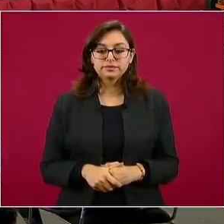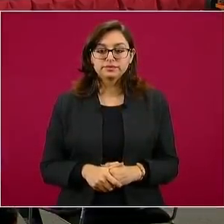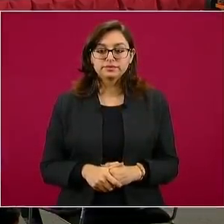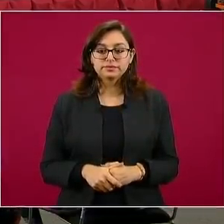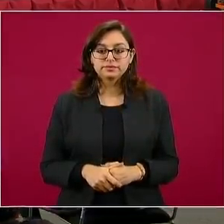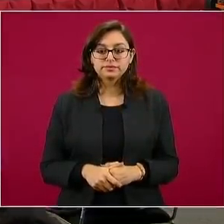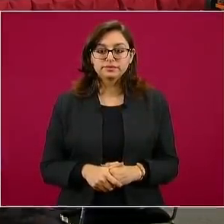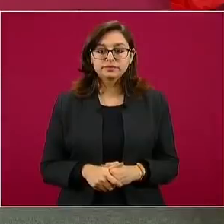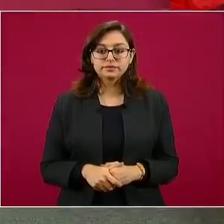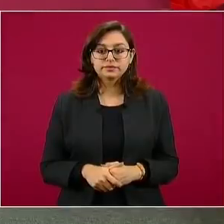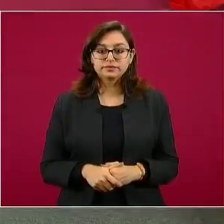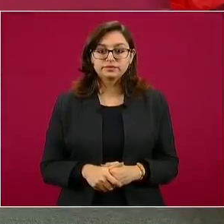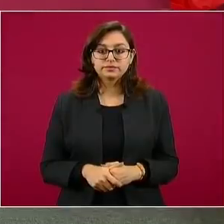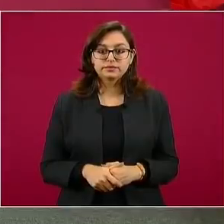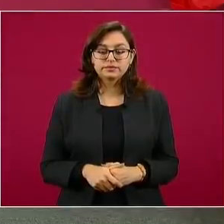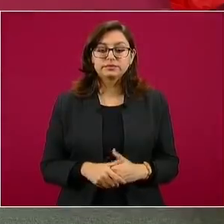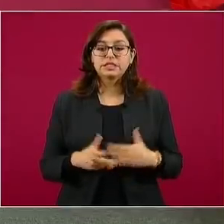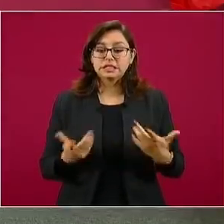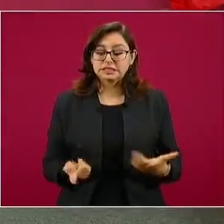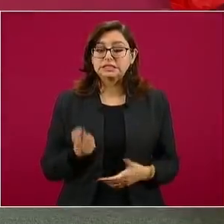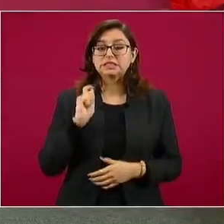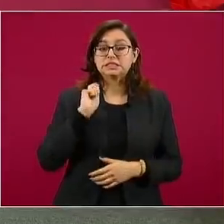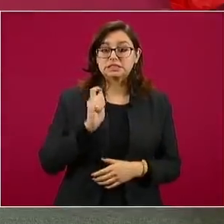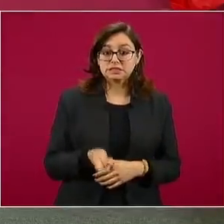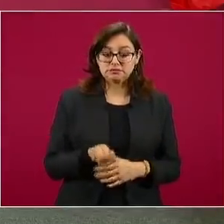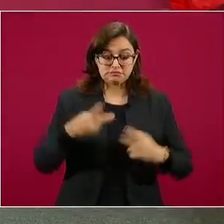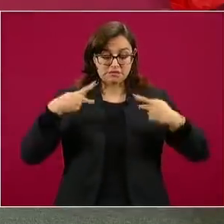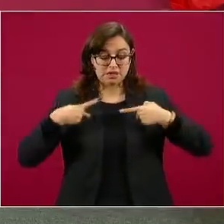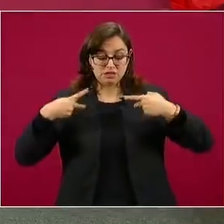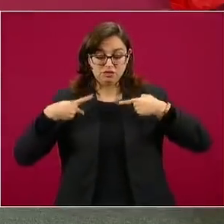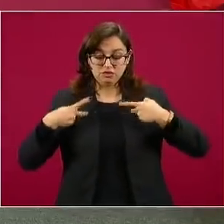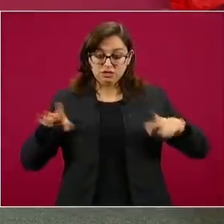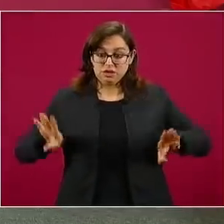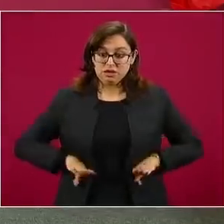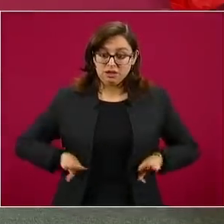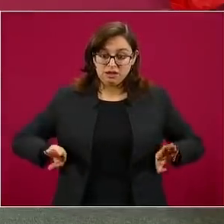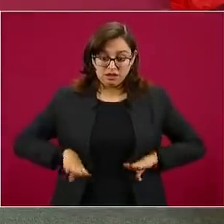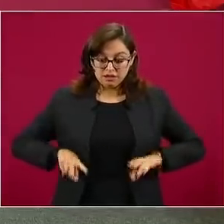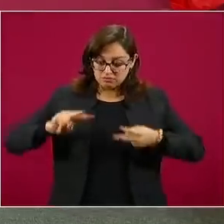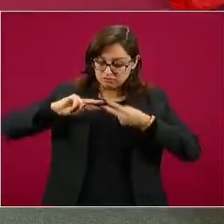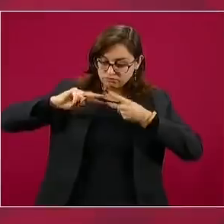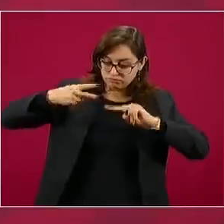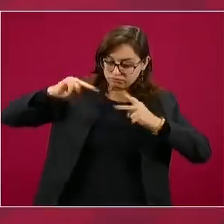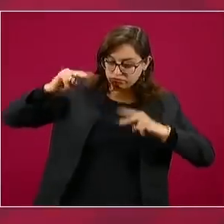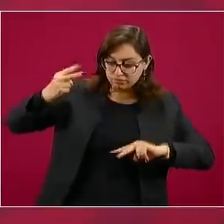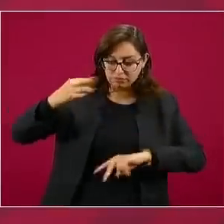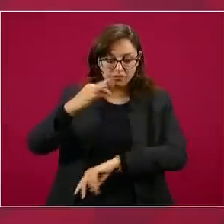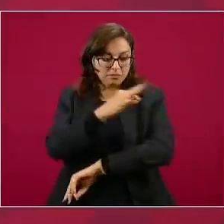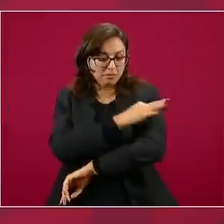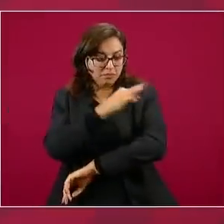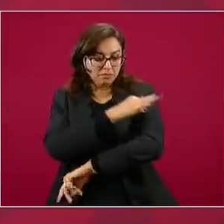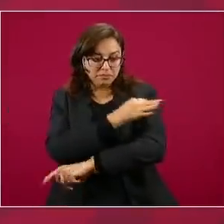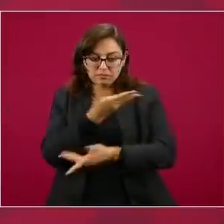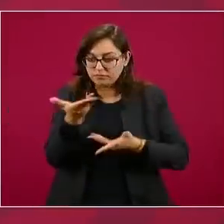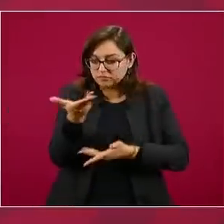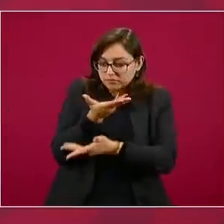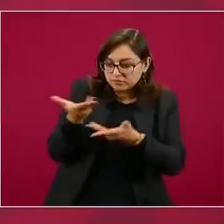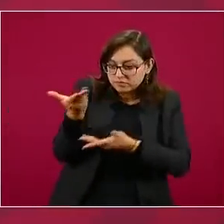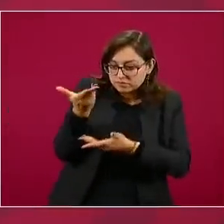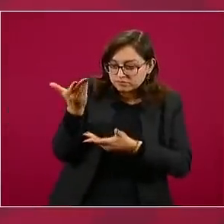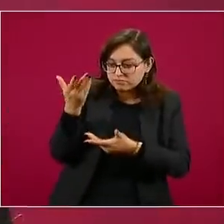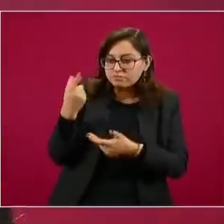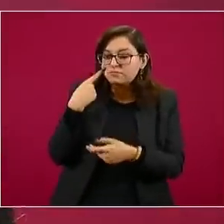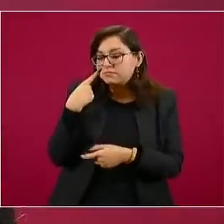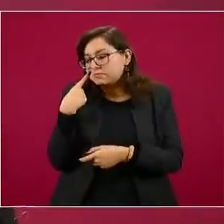que la interacción de la genética del pueblo mexicano estará contemplada y evaluada en el diseño